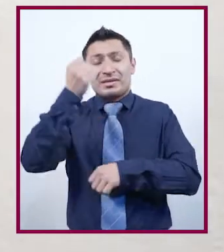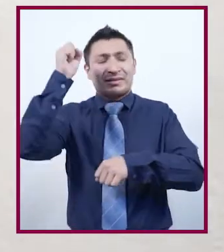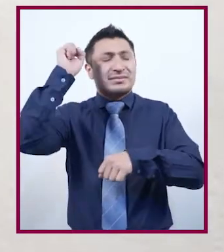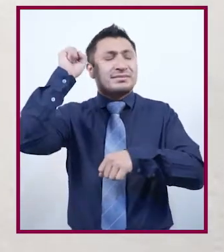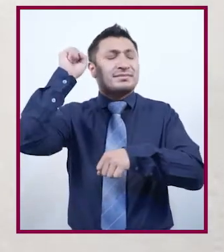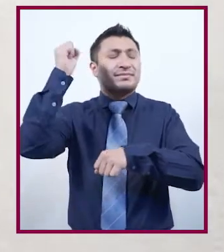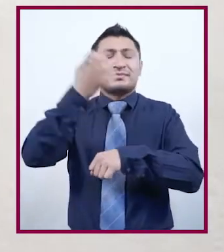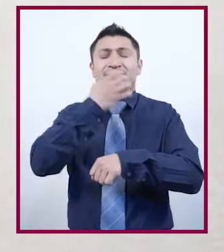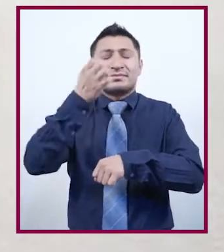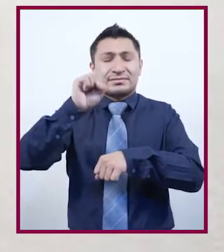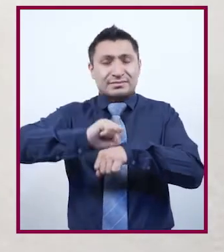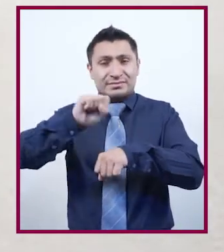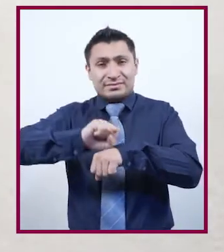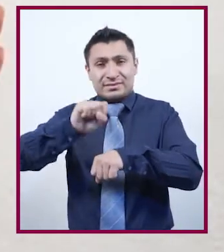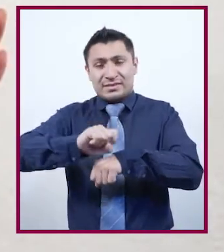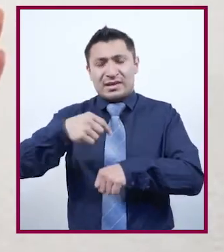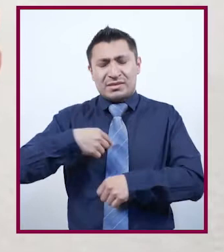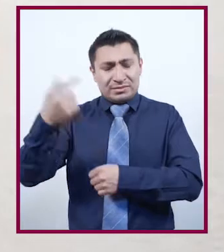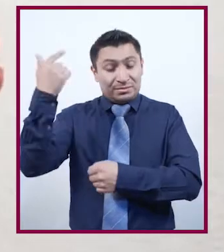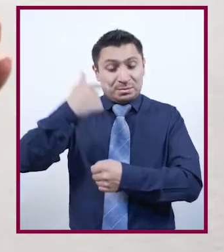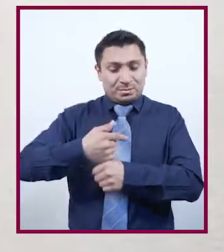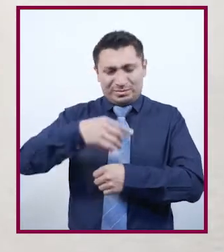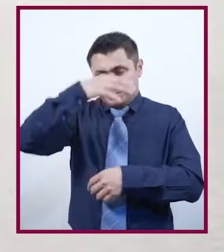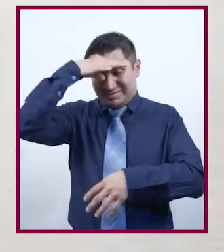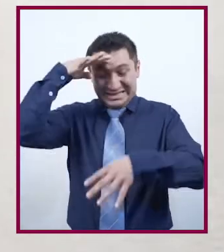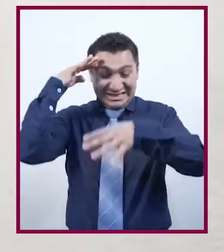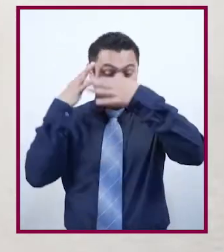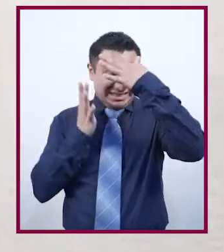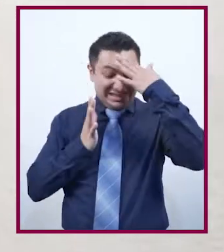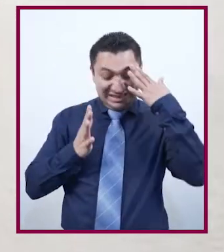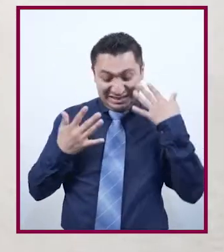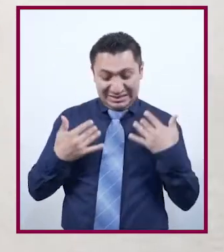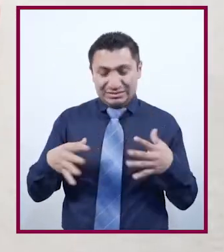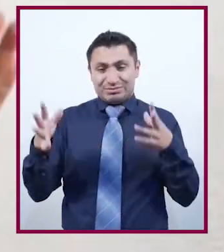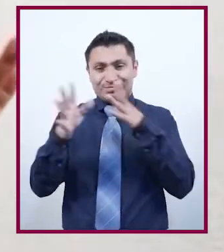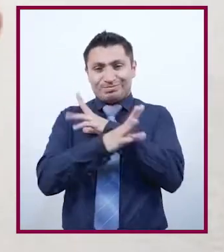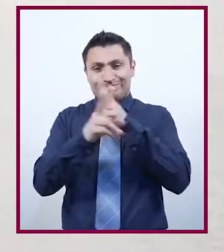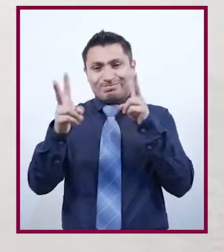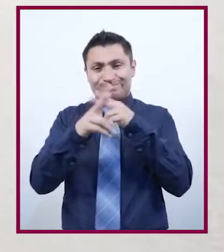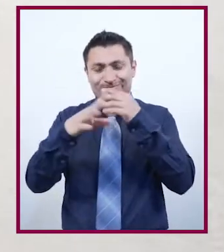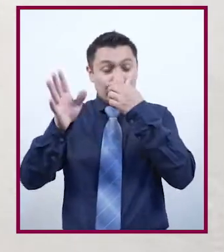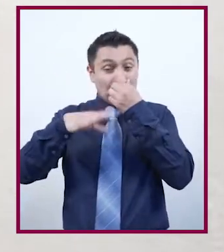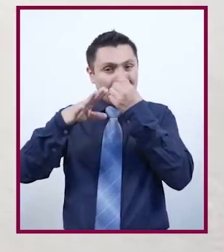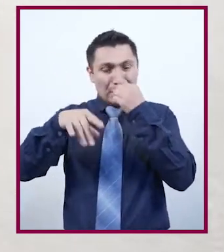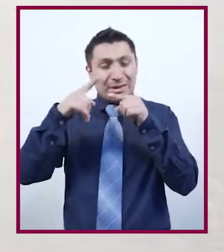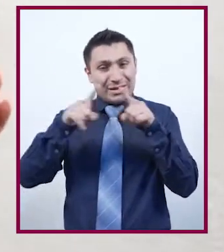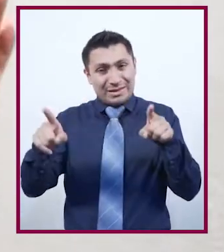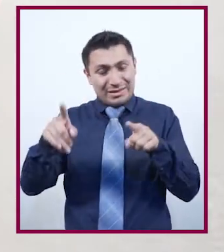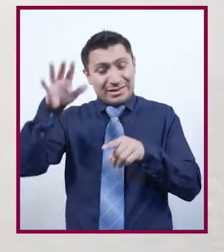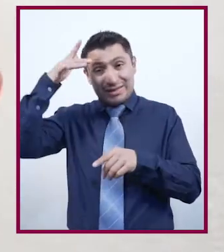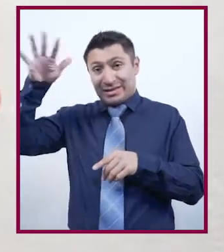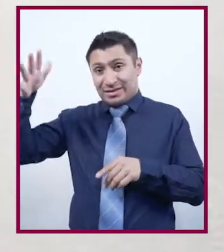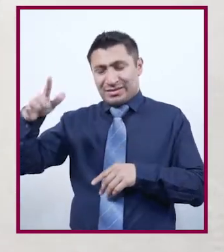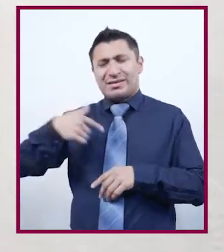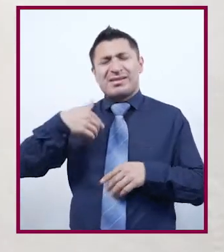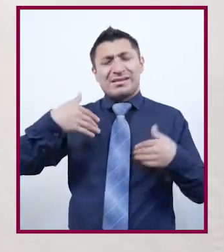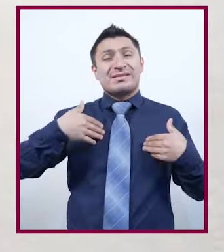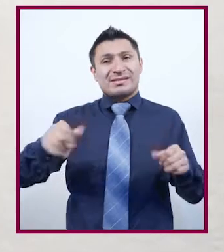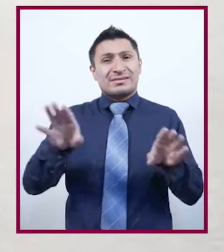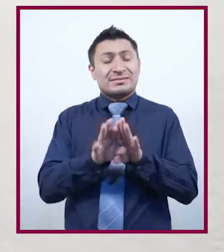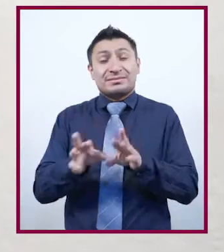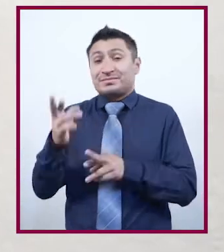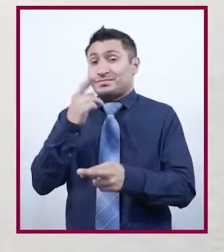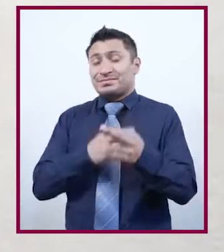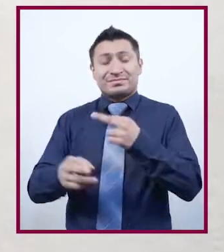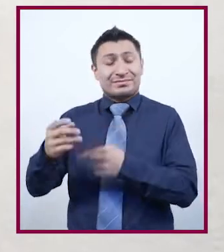mi sudor olía distinto, igual al de un adulto, que aunque aún estaba lejos de serlo, ese día comprendí que había llegado a un punto